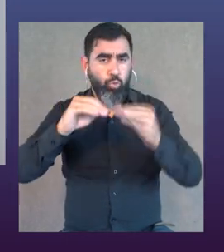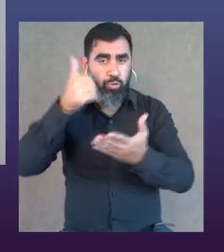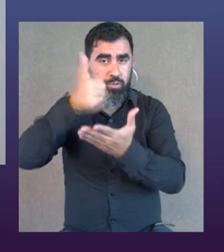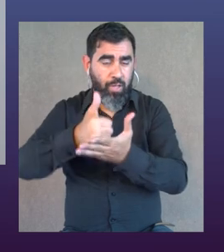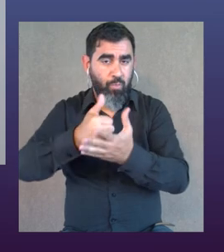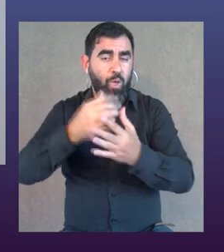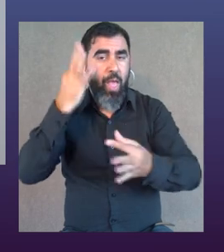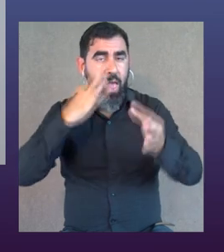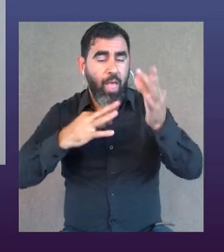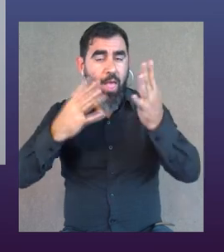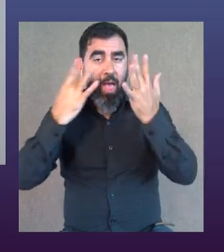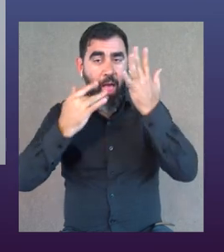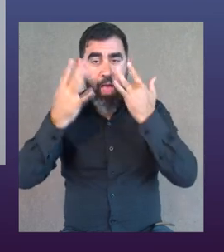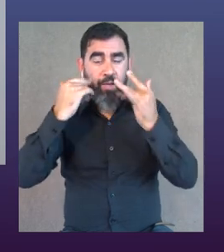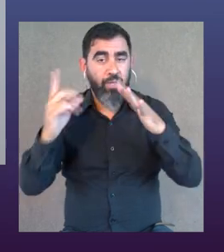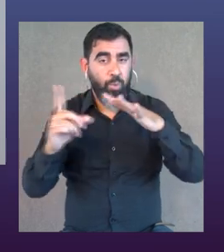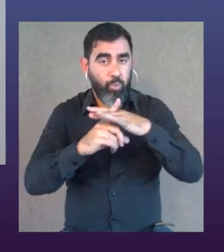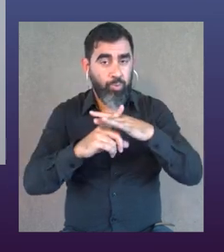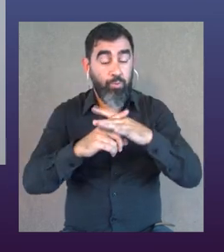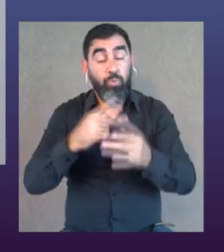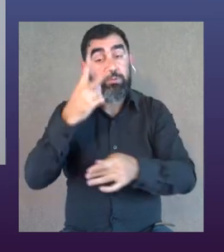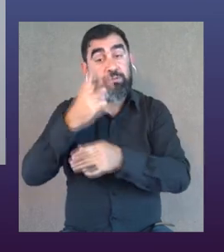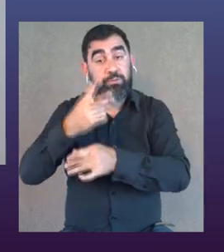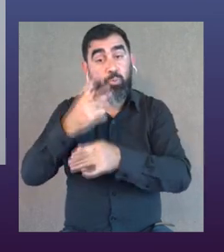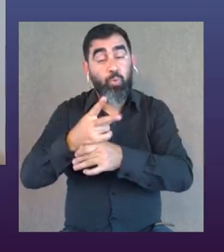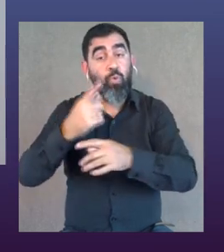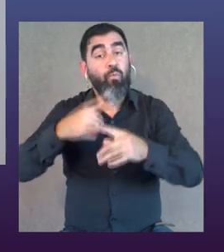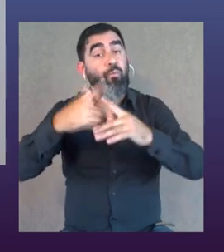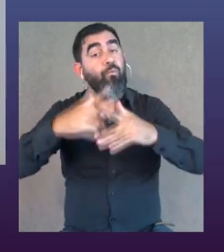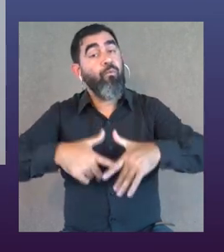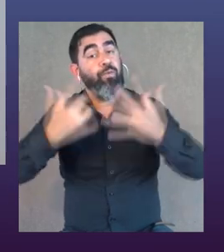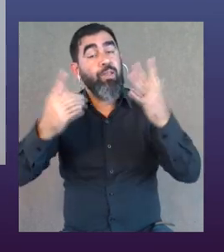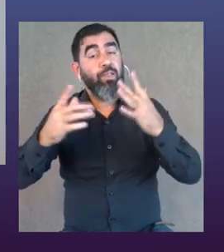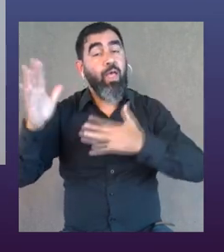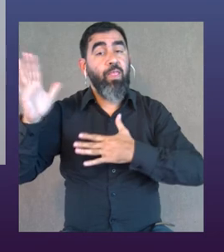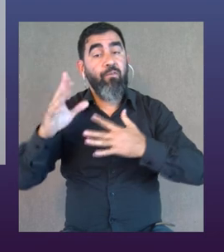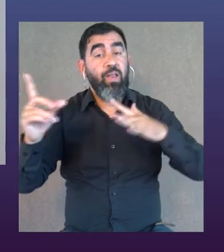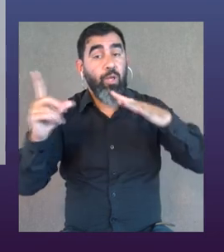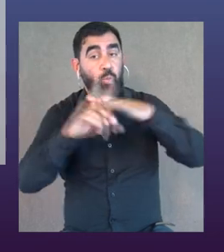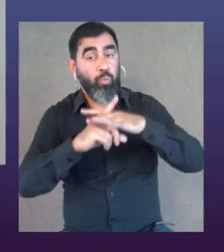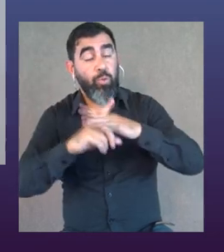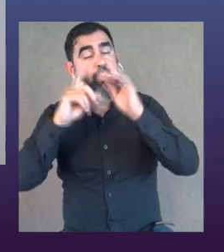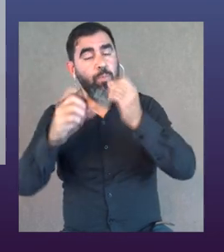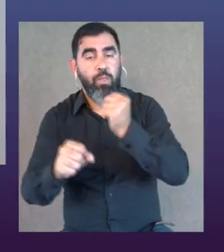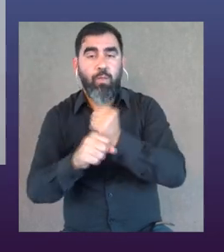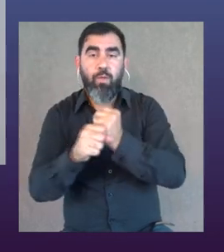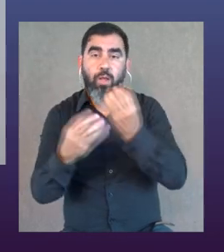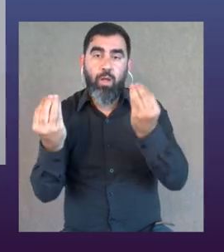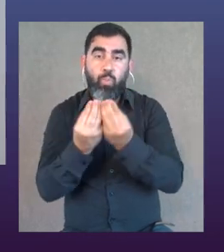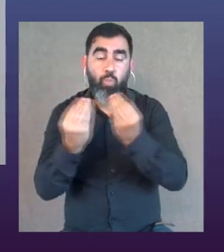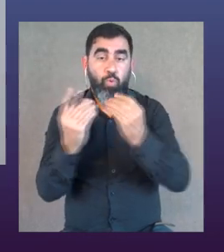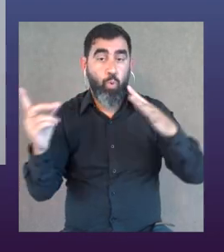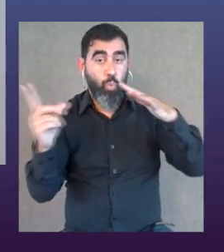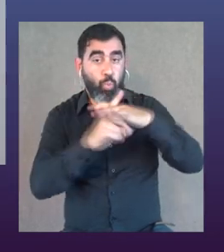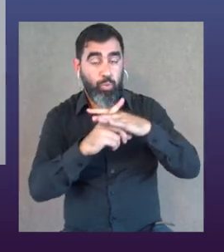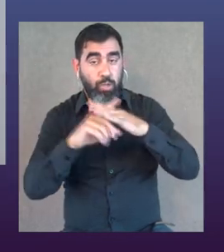entonces era un festival de danza inclusiva chiquito, bien, no fue bien. Segundo paso, un festival de danza inclusiva que organizó Victoria Pim que